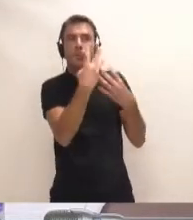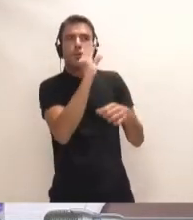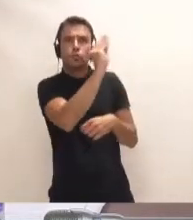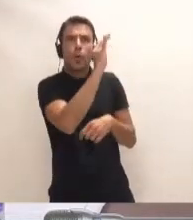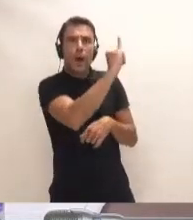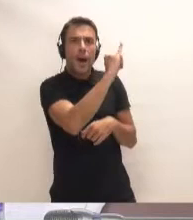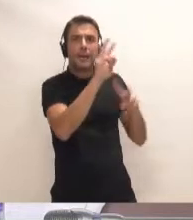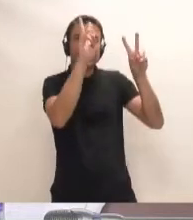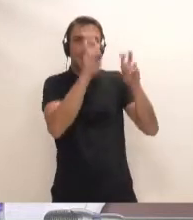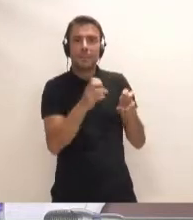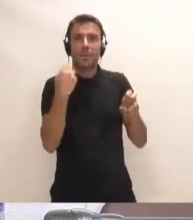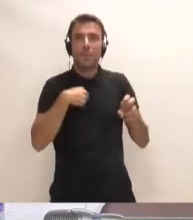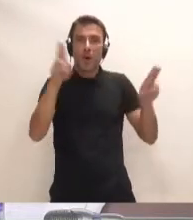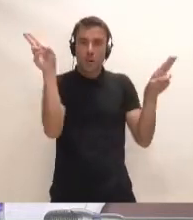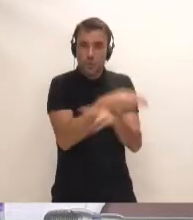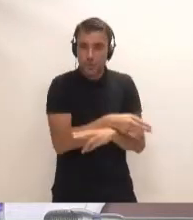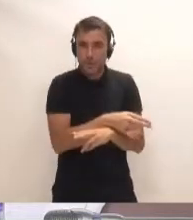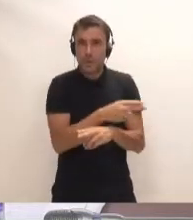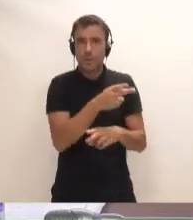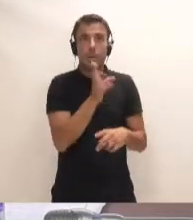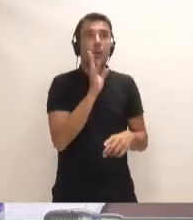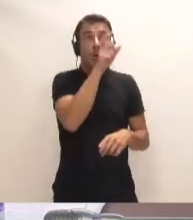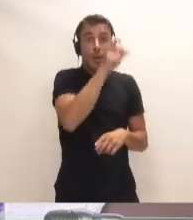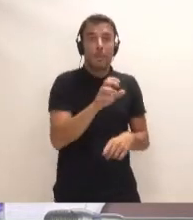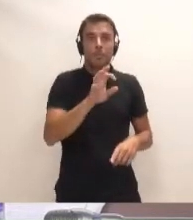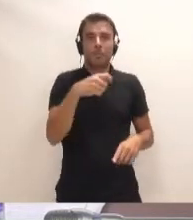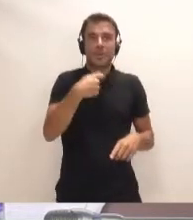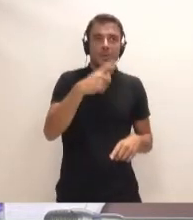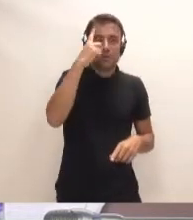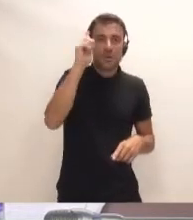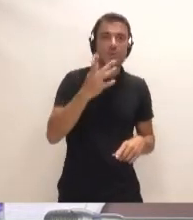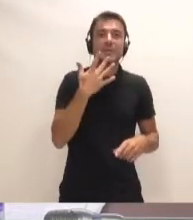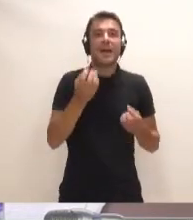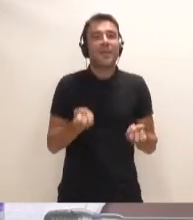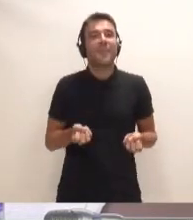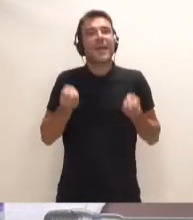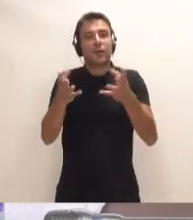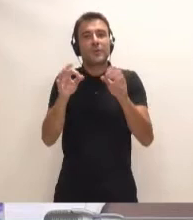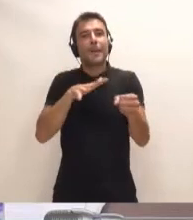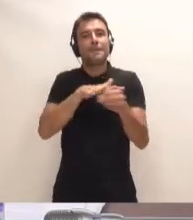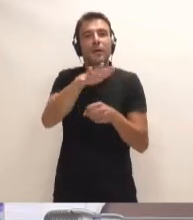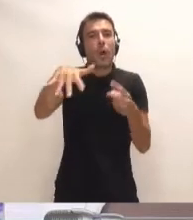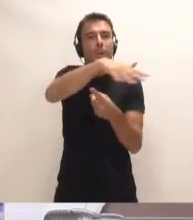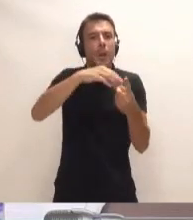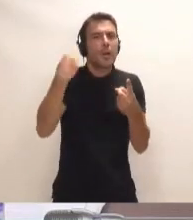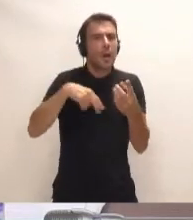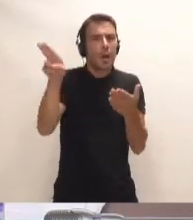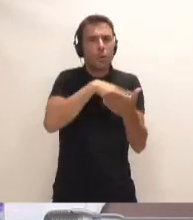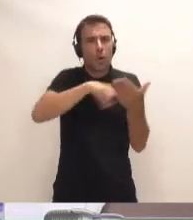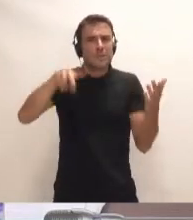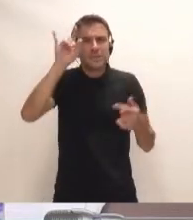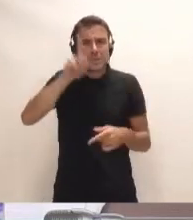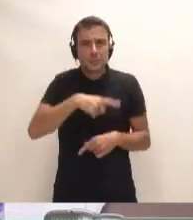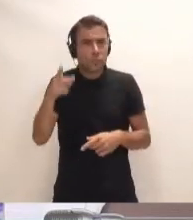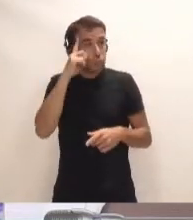presidente respecto a la caducidad. Usted, señor presidente, no sabía si la declaración de impacto ambiental se había caducado o no. Bueno,